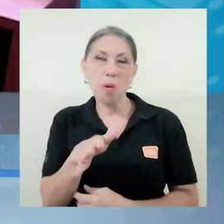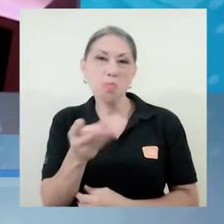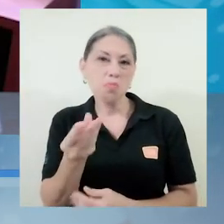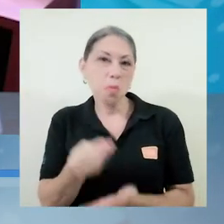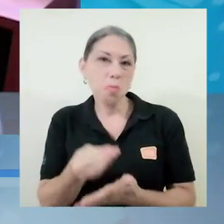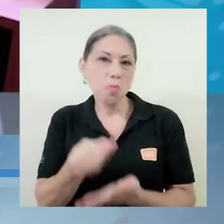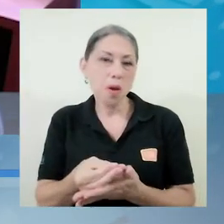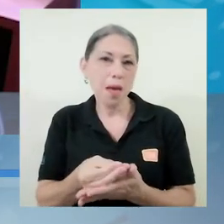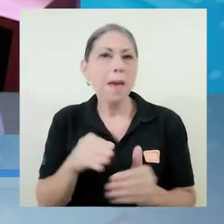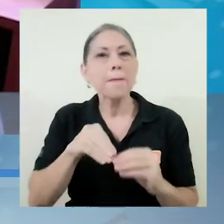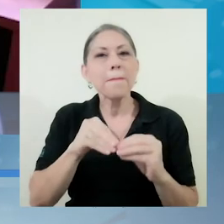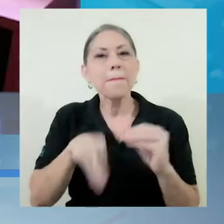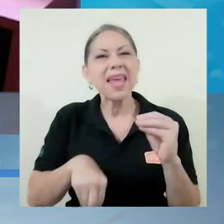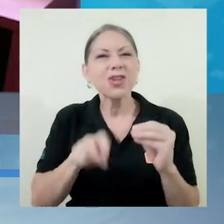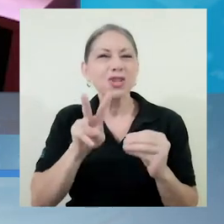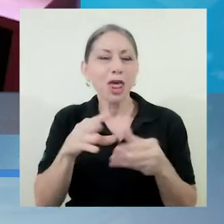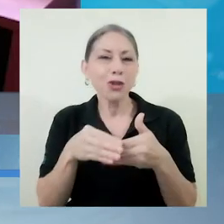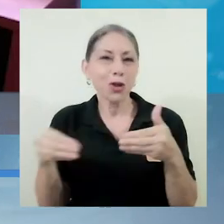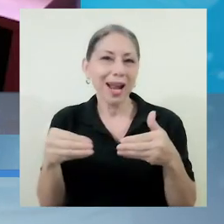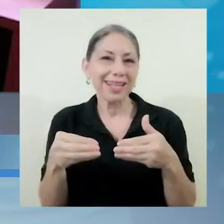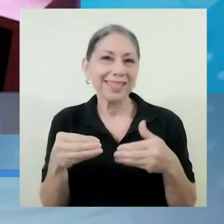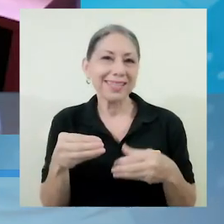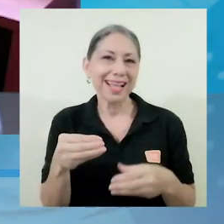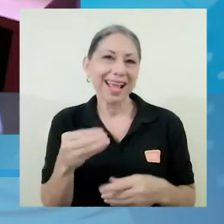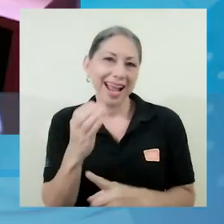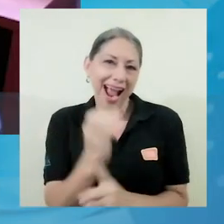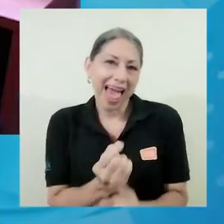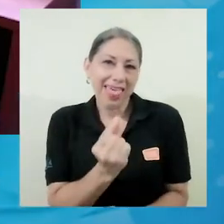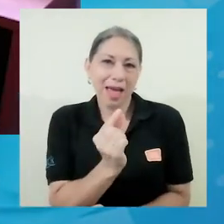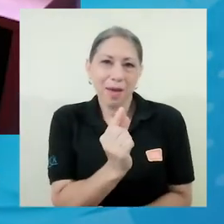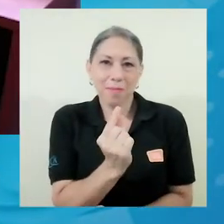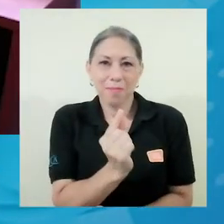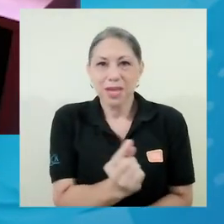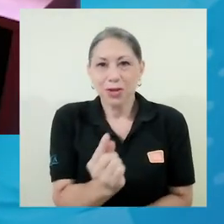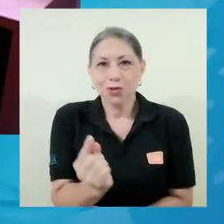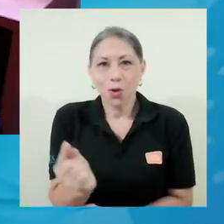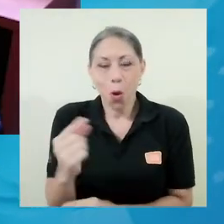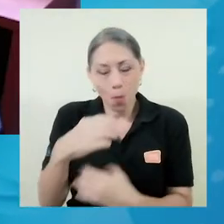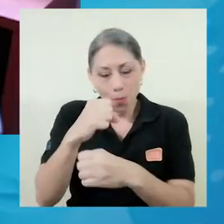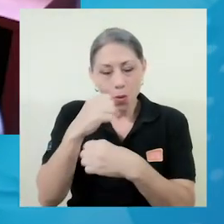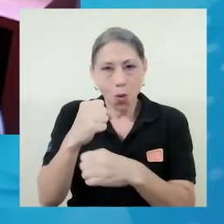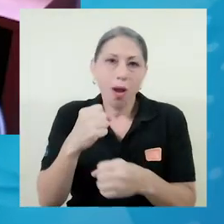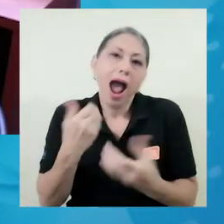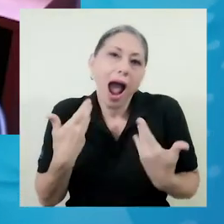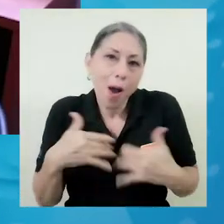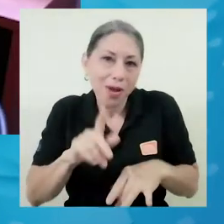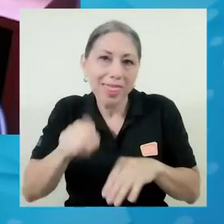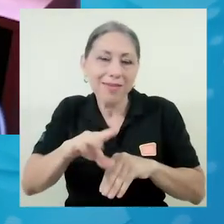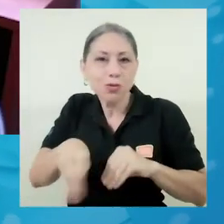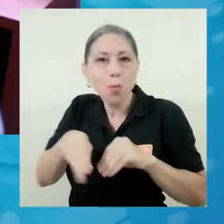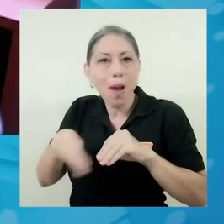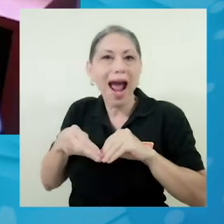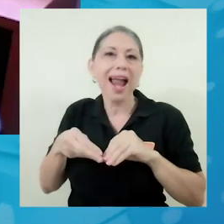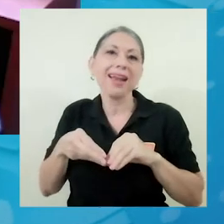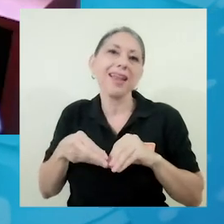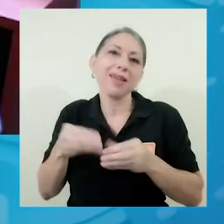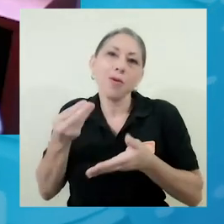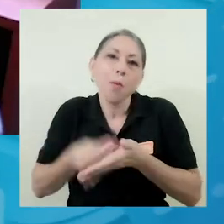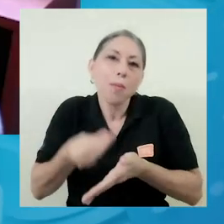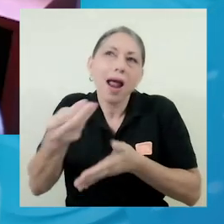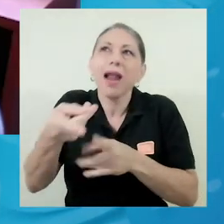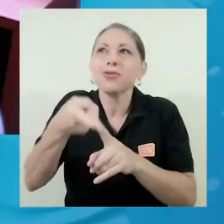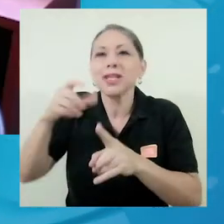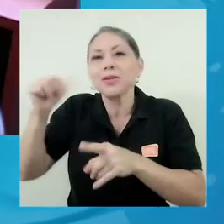costando menos de 2 dólares cada microscopio, aunque hay que sumarle un poco los costos de, digamos, de importación, etcétera. Pero sigue siendo